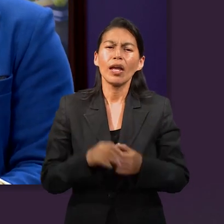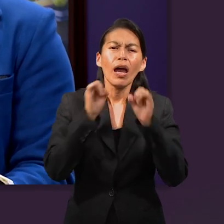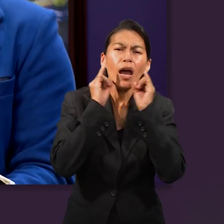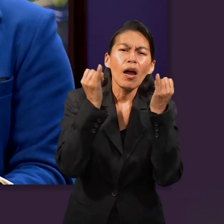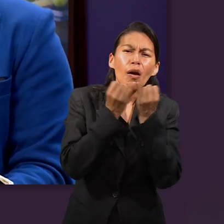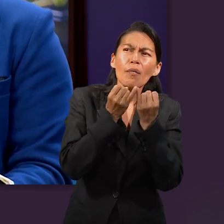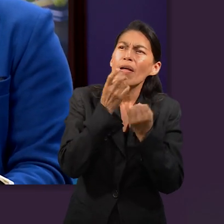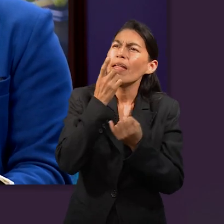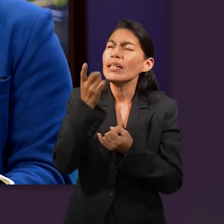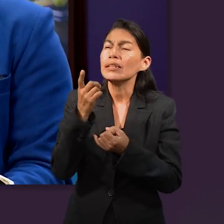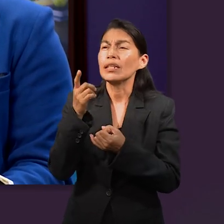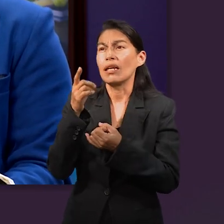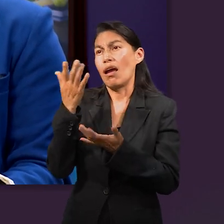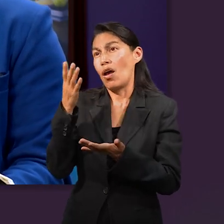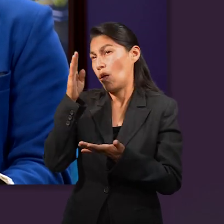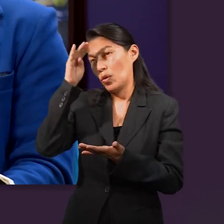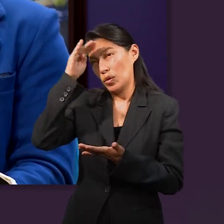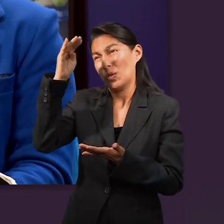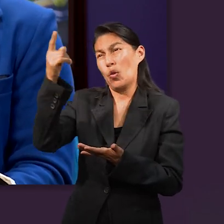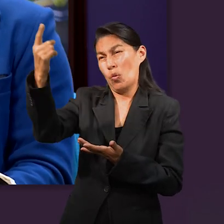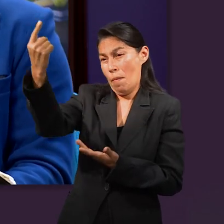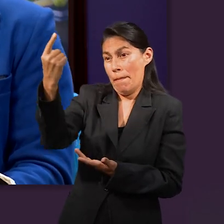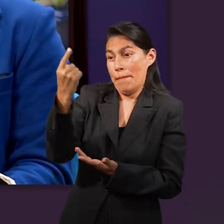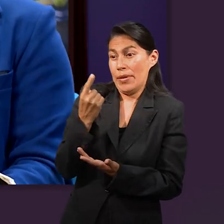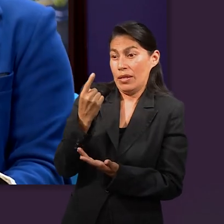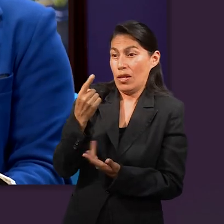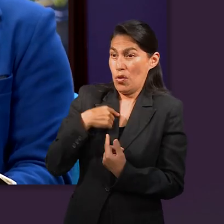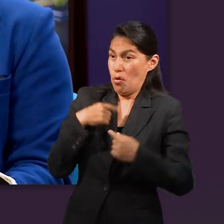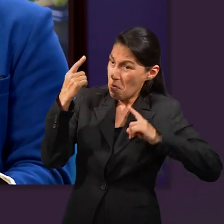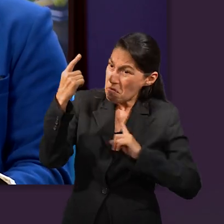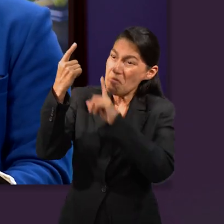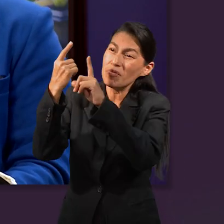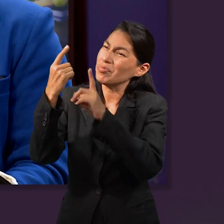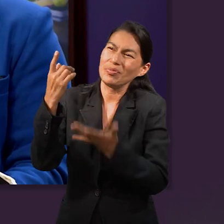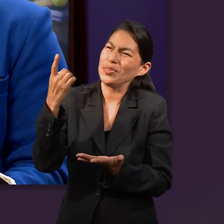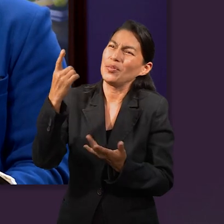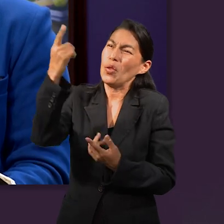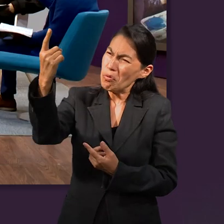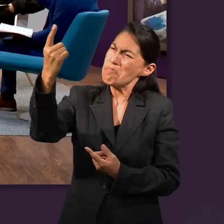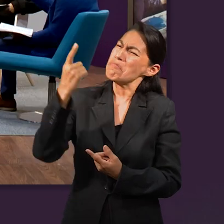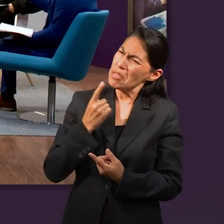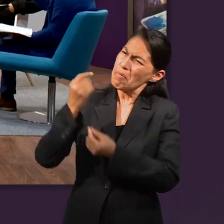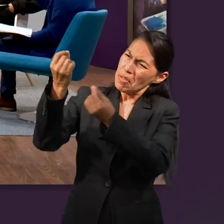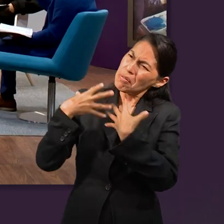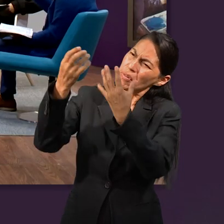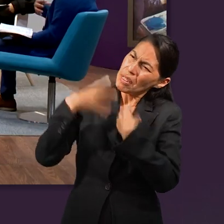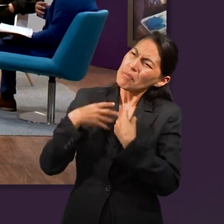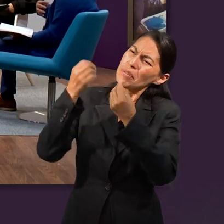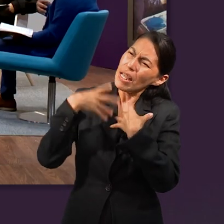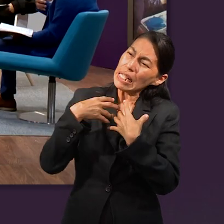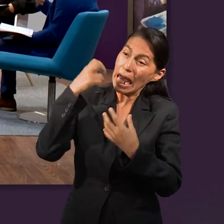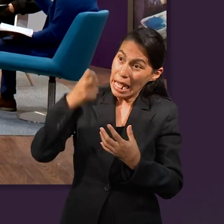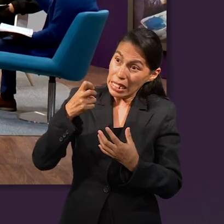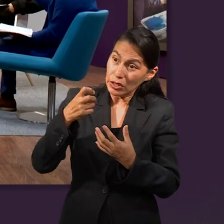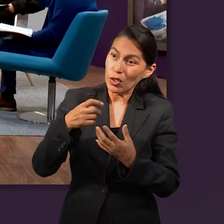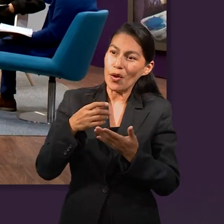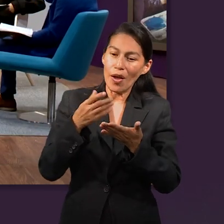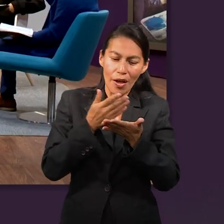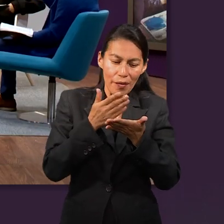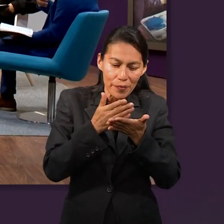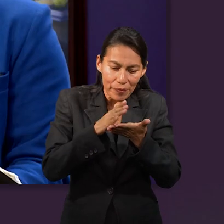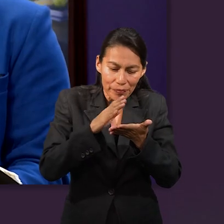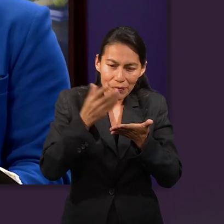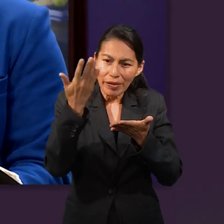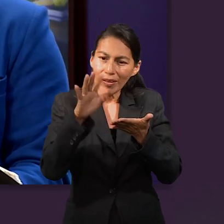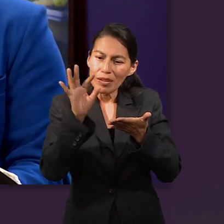Jacob dice eso, dice, Señor, tú vienes hacia mí, tú desciendes a mí, yo no tengo que ir hacia ti, tú me das todo. Entonces, de eso